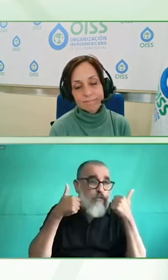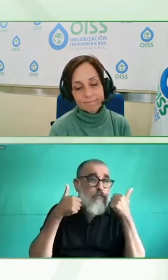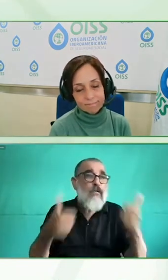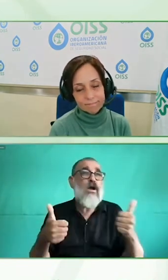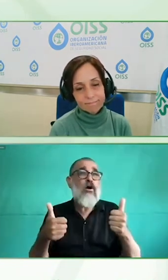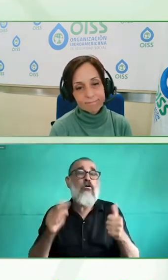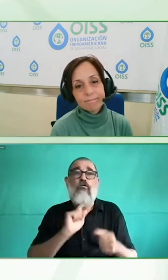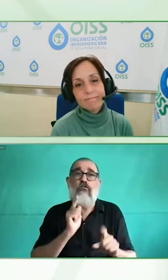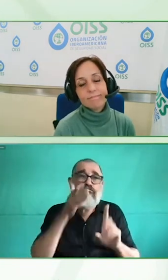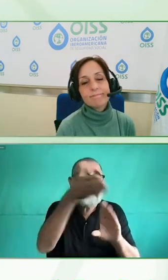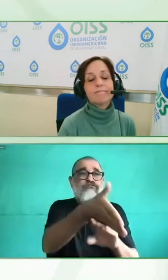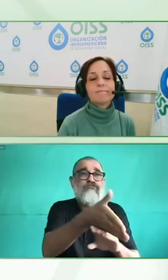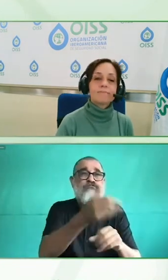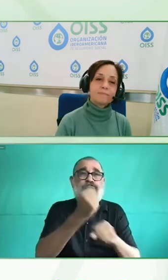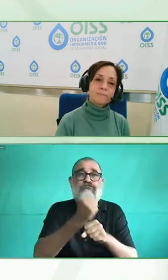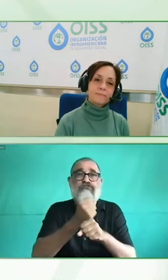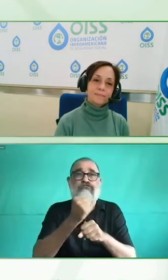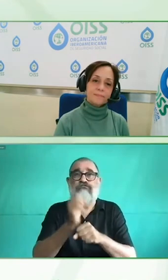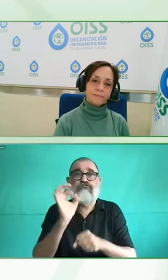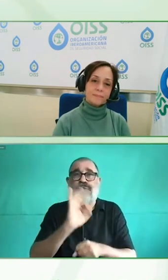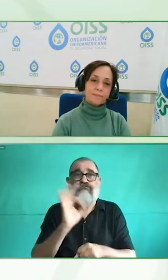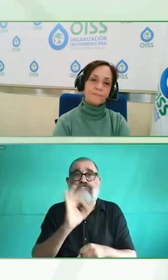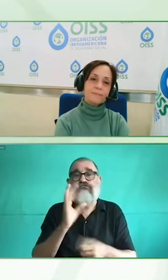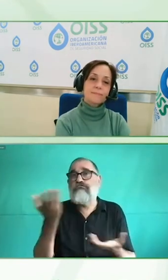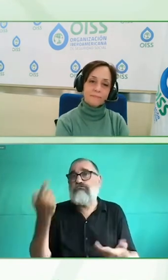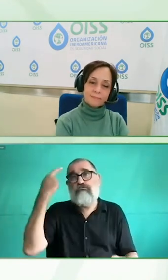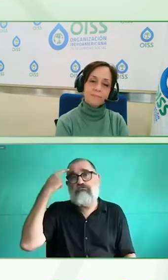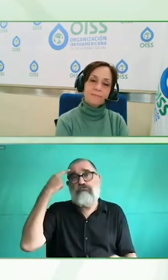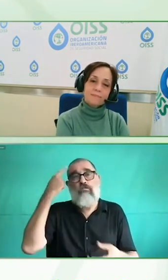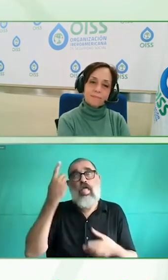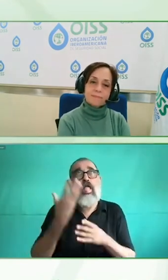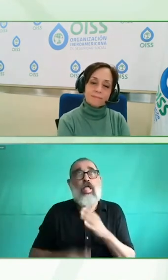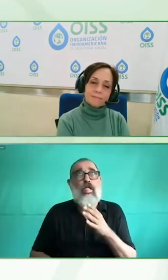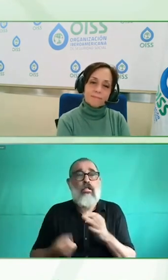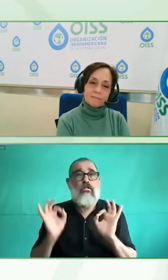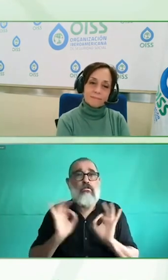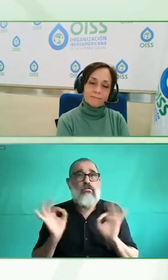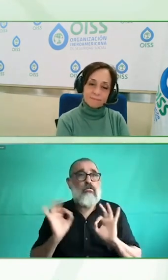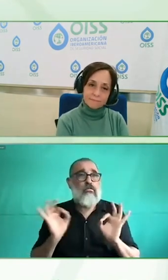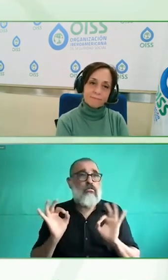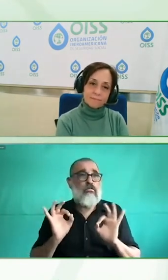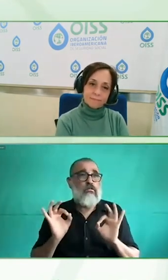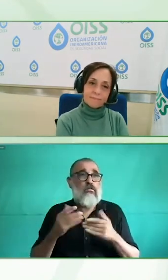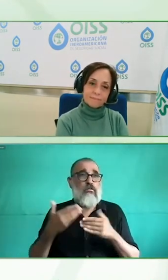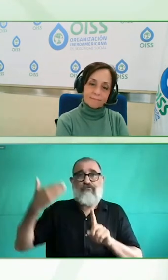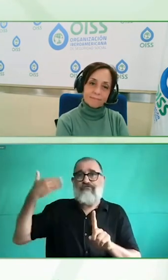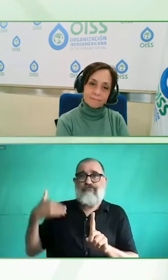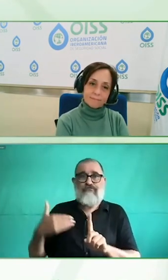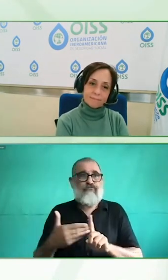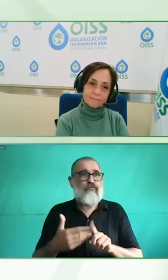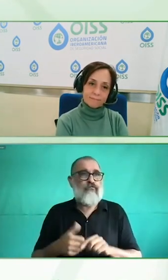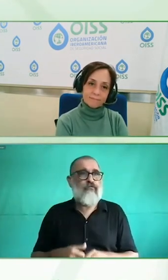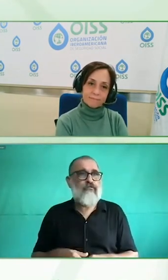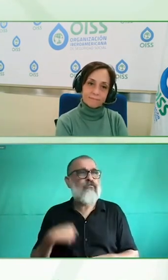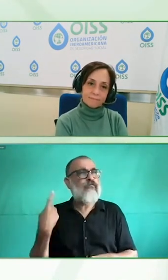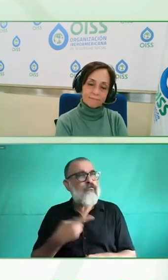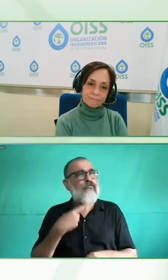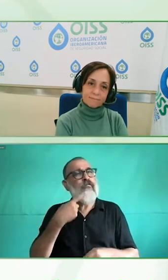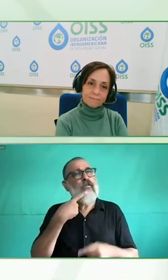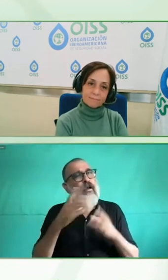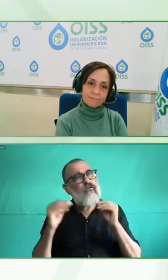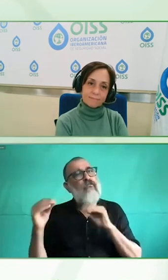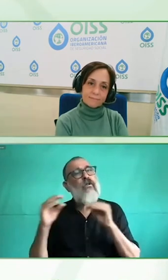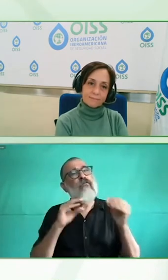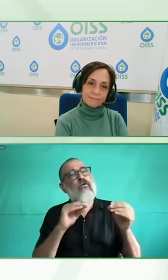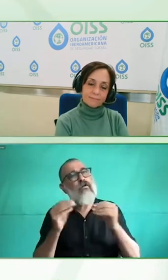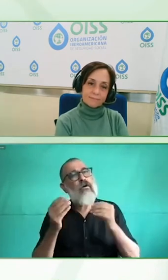cambiar el discurso de pasar del no hay al puede haberlo y de hecho lo hay lo que pasa es que qué podemos hacer nosotros para que lo haya creo que eso es una parte